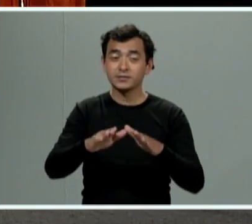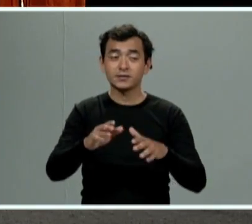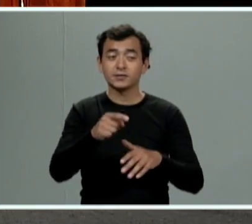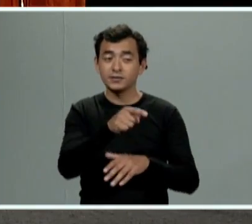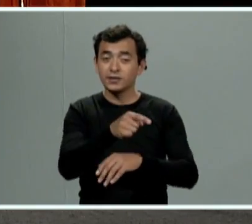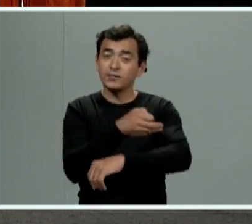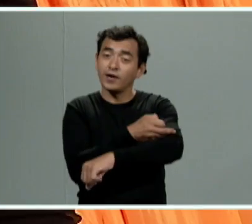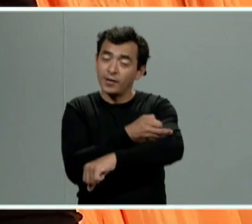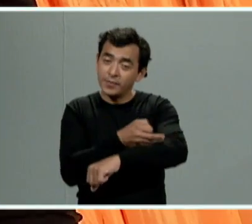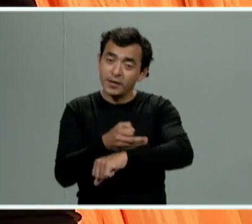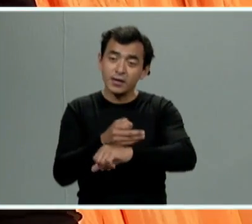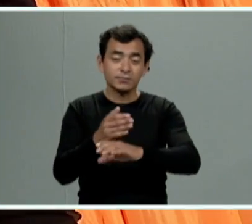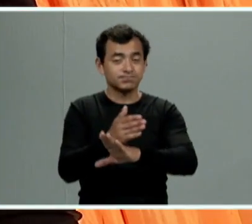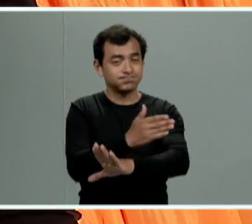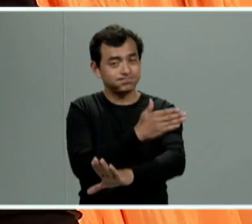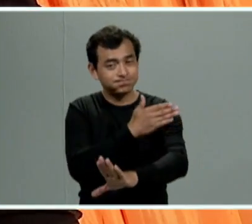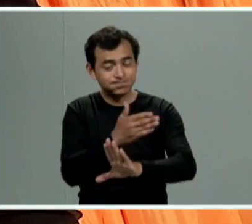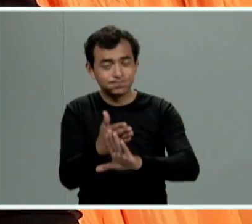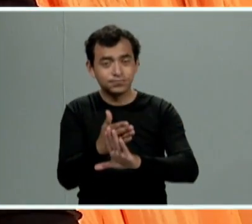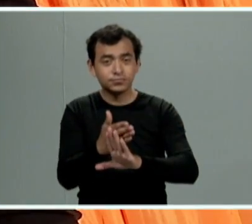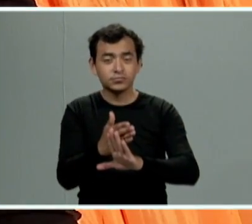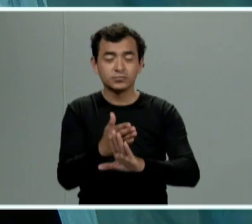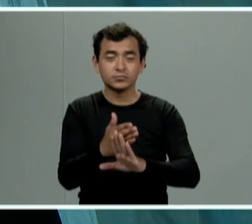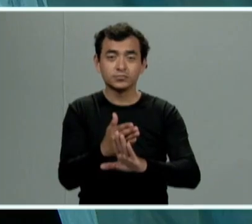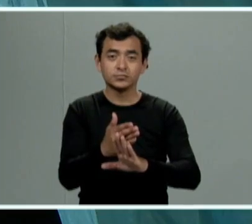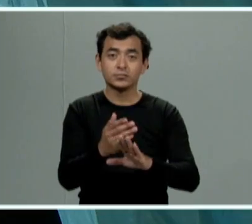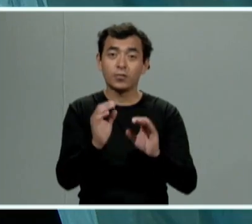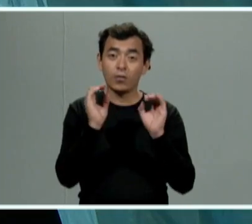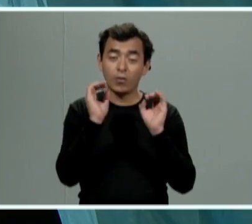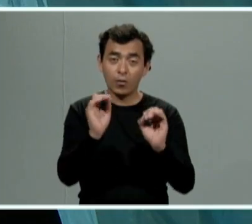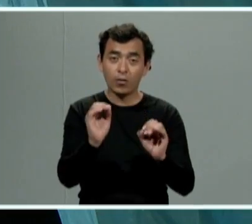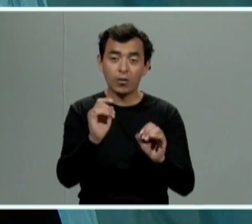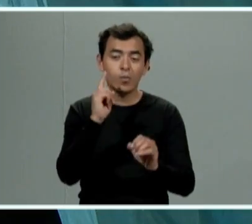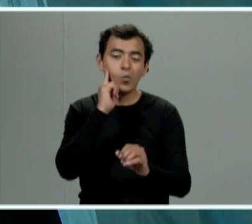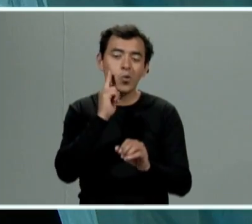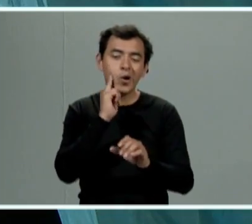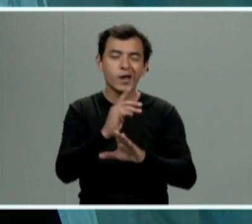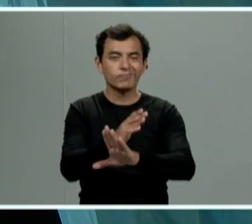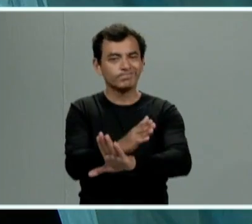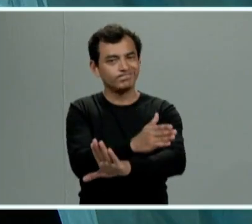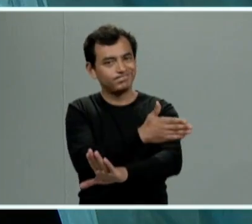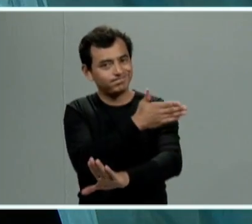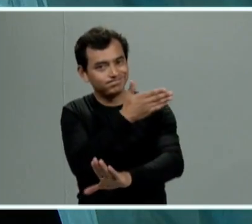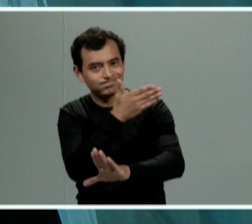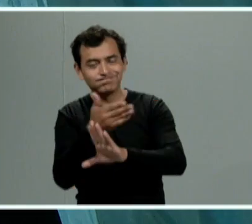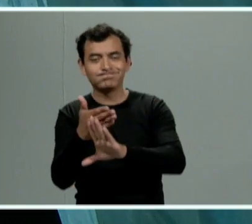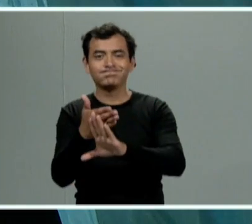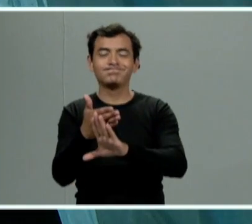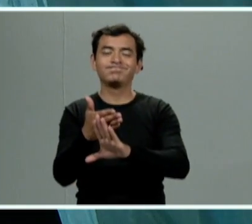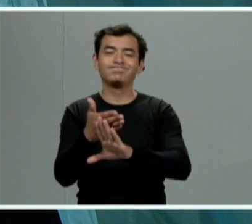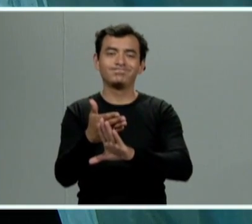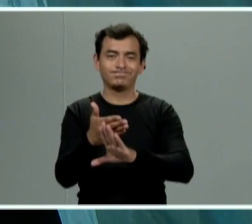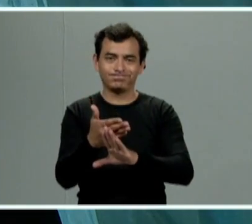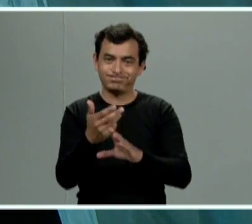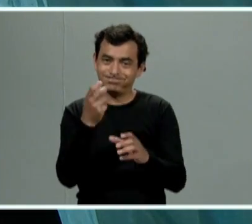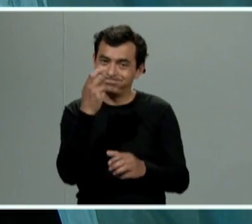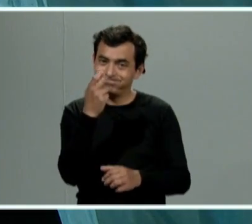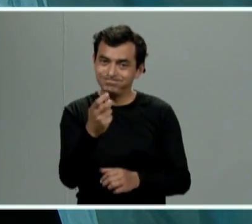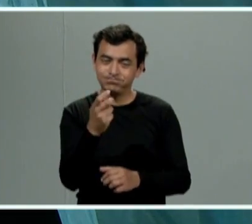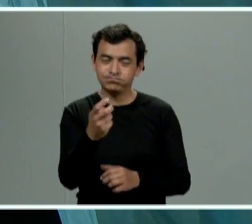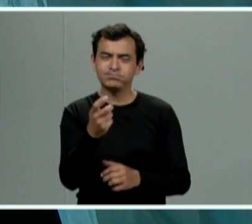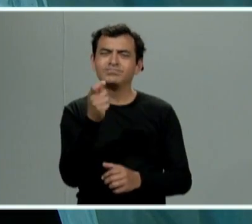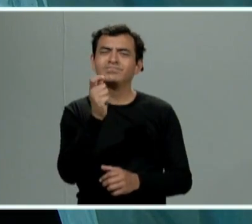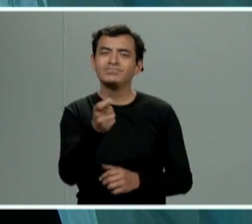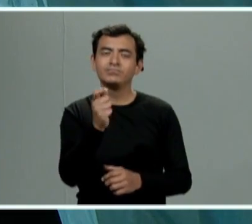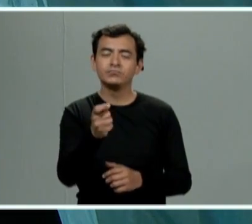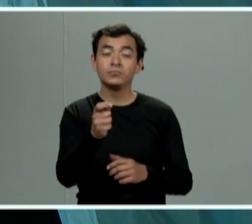familiar violencia familiar equiparada y hasta una violencia de género que es precisamente el realizar